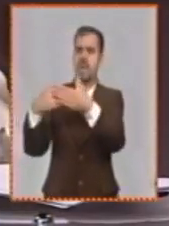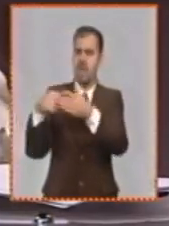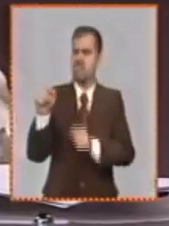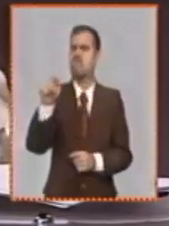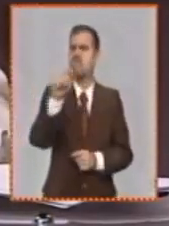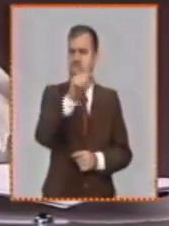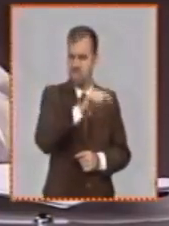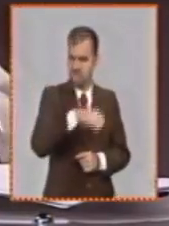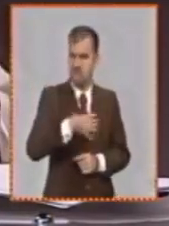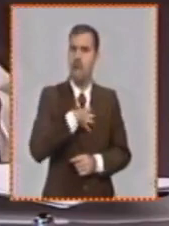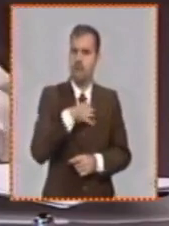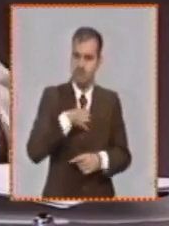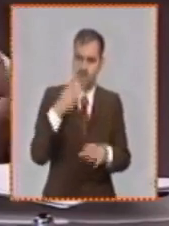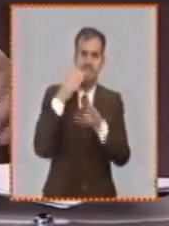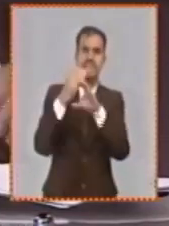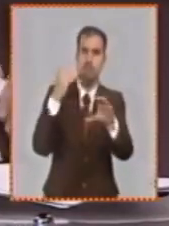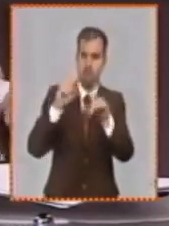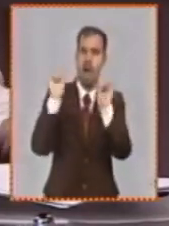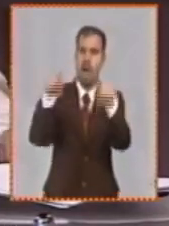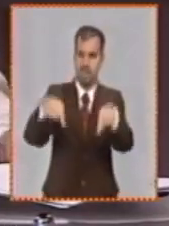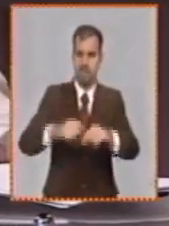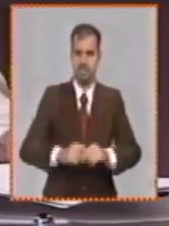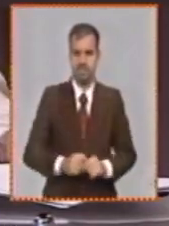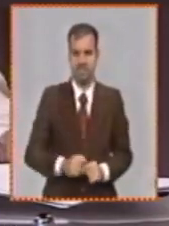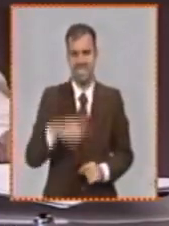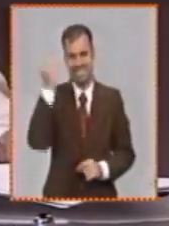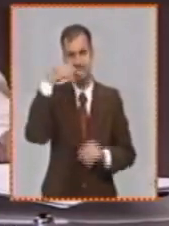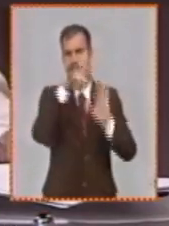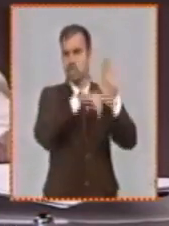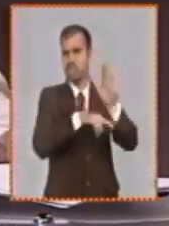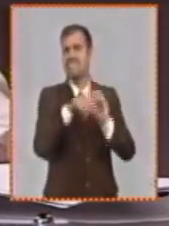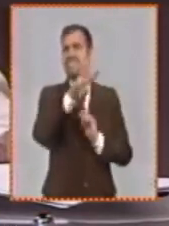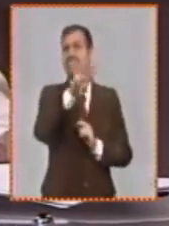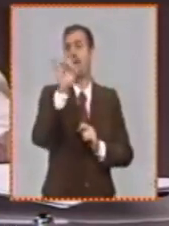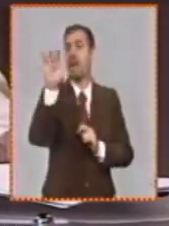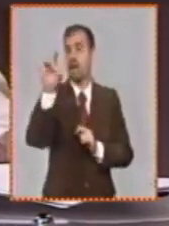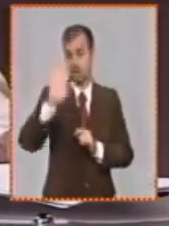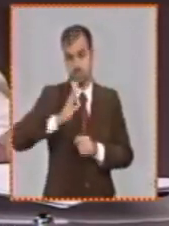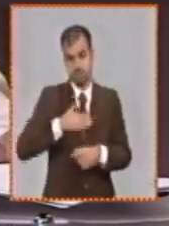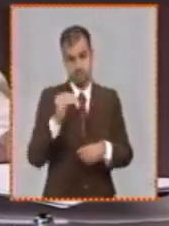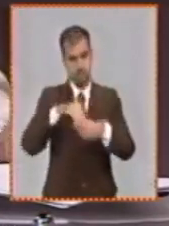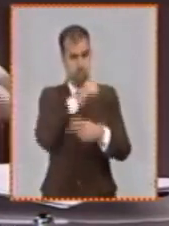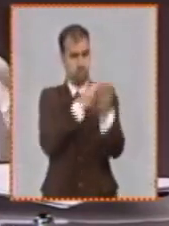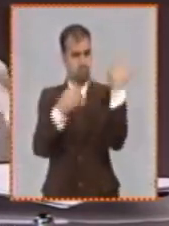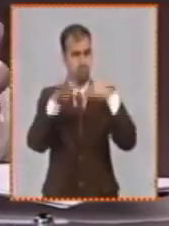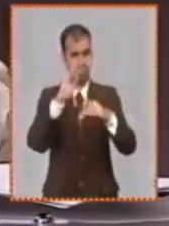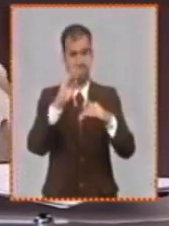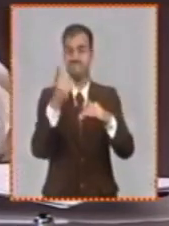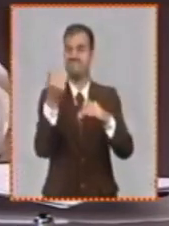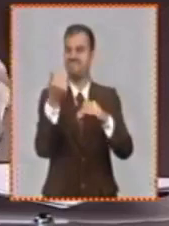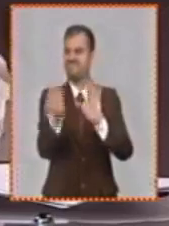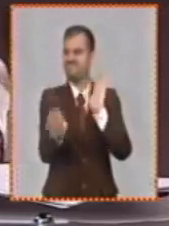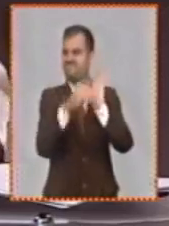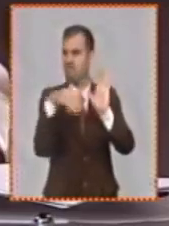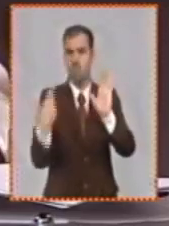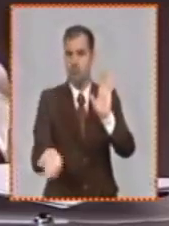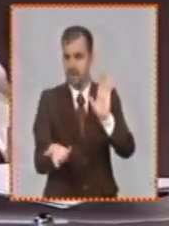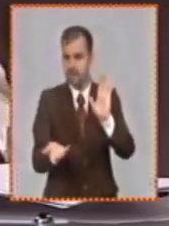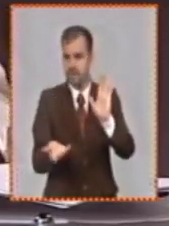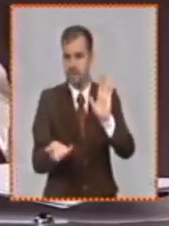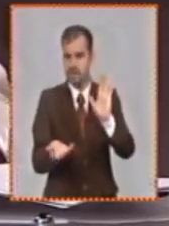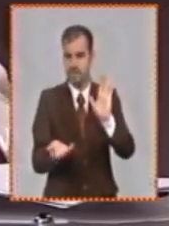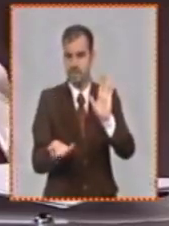servicio de transportación en este caso estaba regulado por la resolución 315 de nuestro ministerio una tarifa que la más